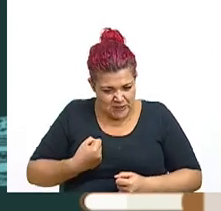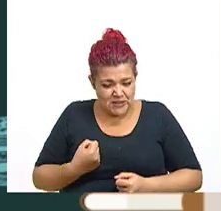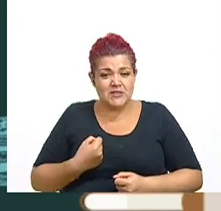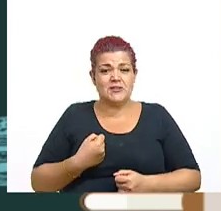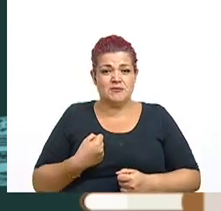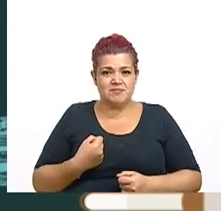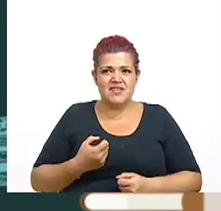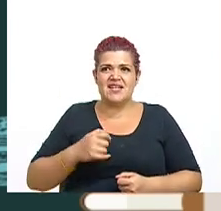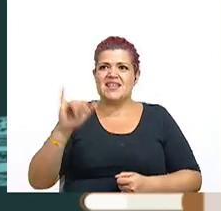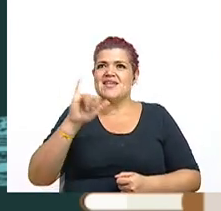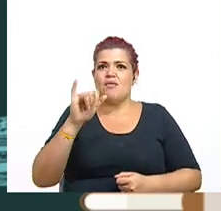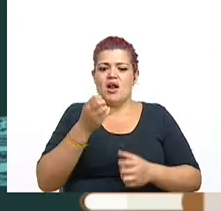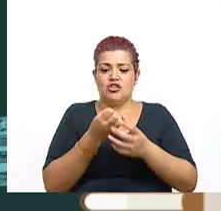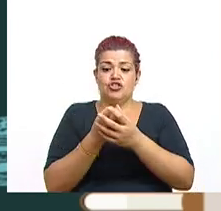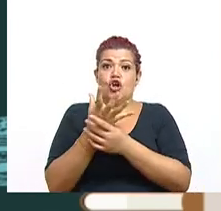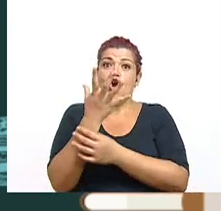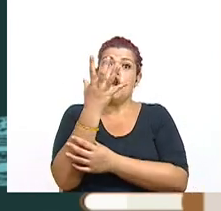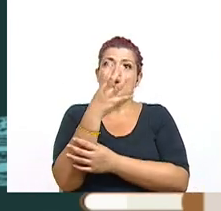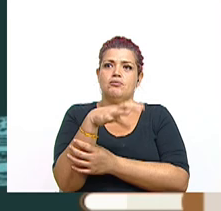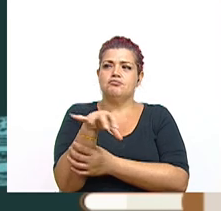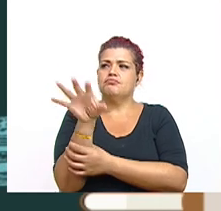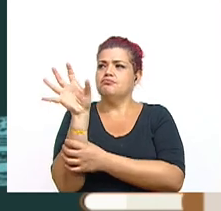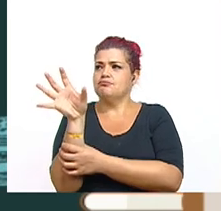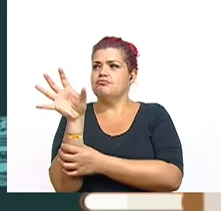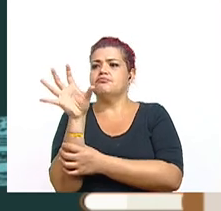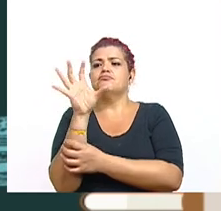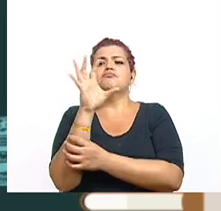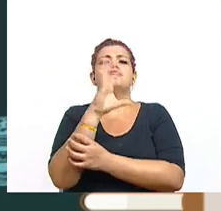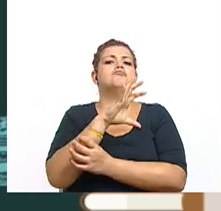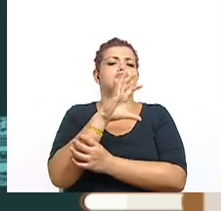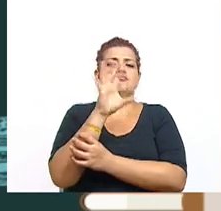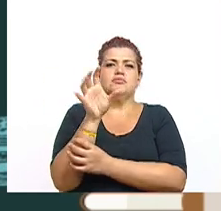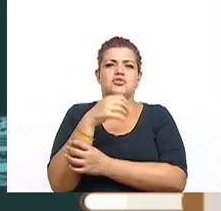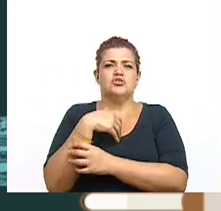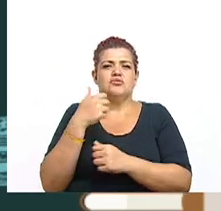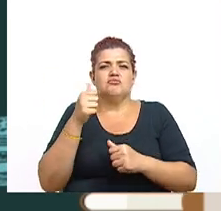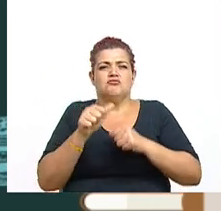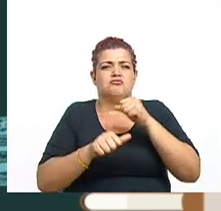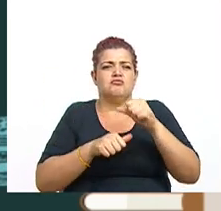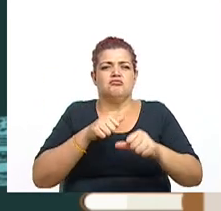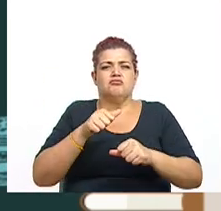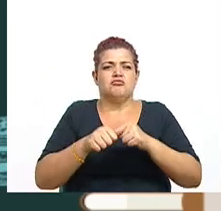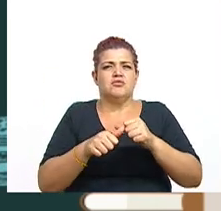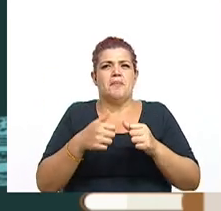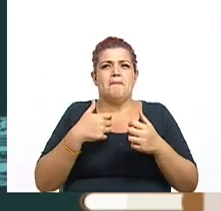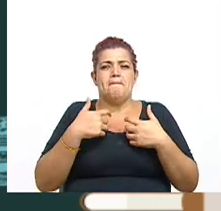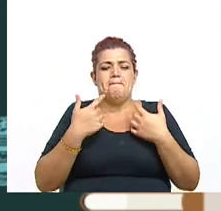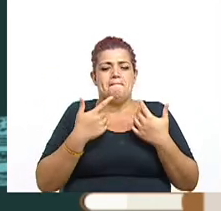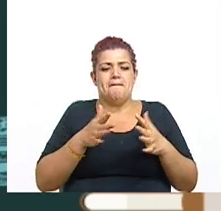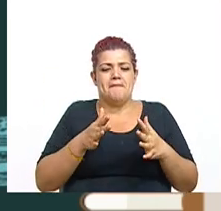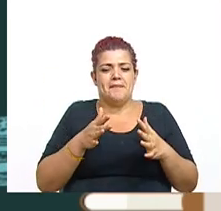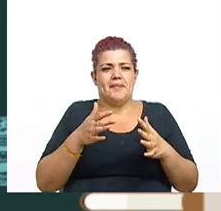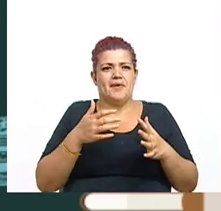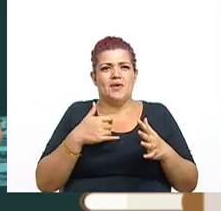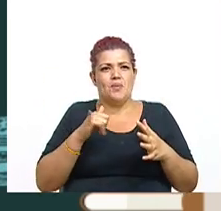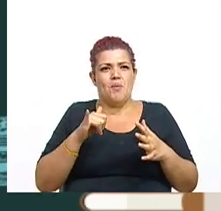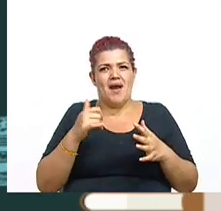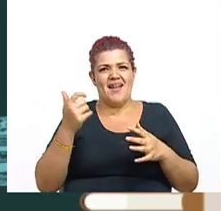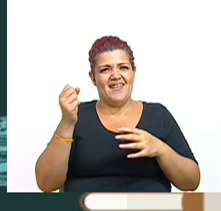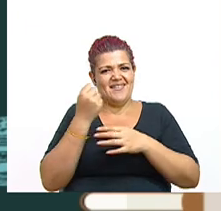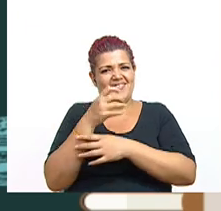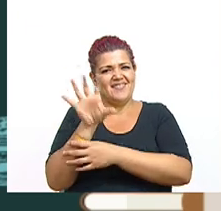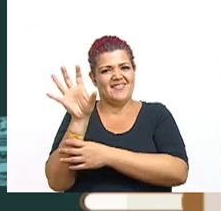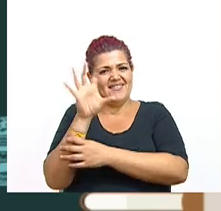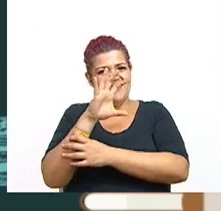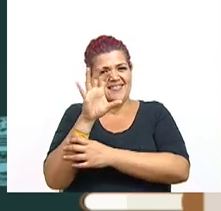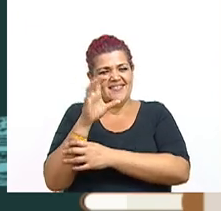busquen de este a oeste su realización personal y profesional. Esa es la tarea. ¿Cuál es la carrera que quieren estudiar? Ahí está la